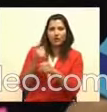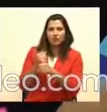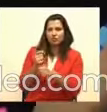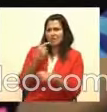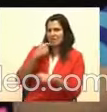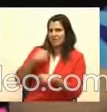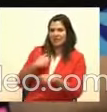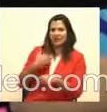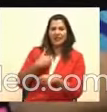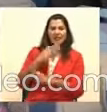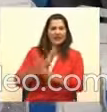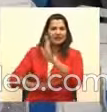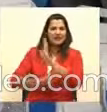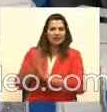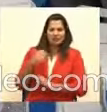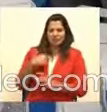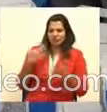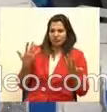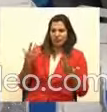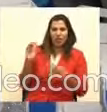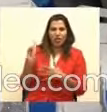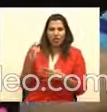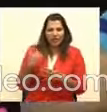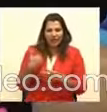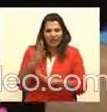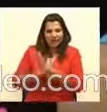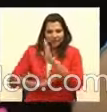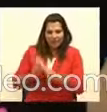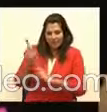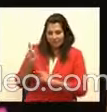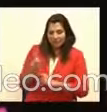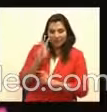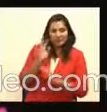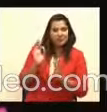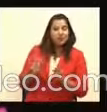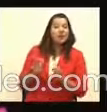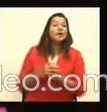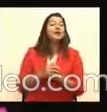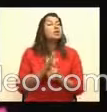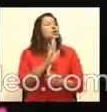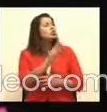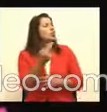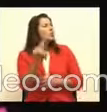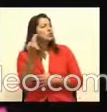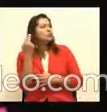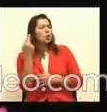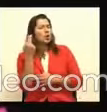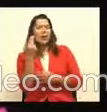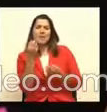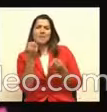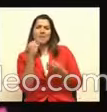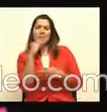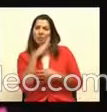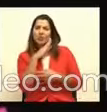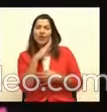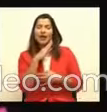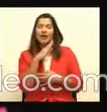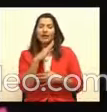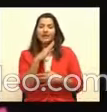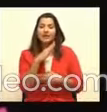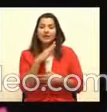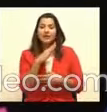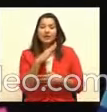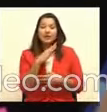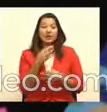discapacidad, yo le digo, o ¿a dónde? Sí, el historial médico de él es grandísimo, viera. Uno, a veces yo me quedo, ¿qué otro? Bueno,